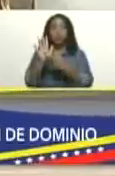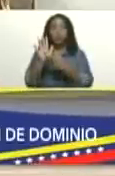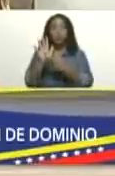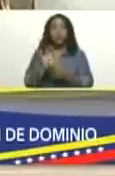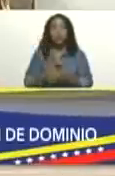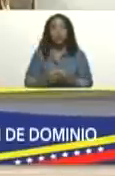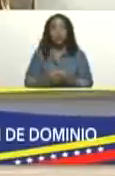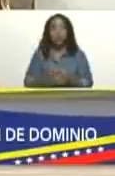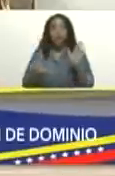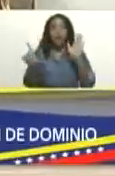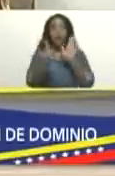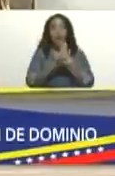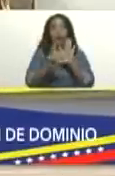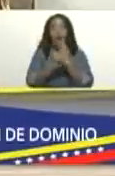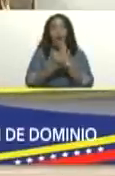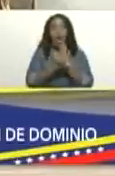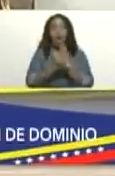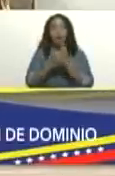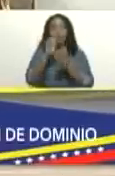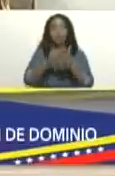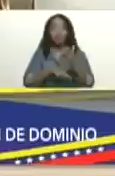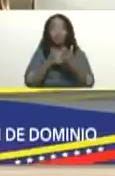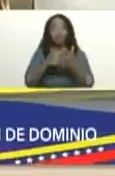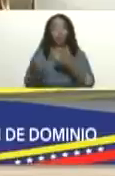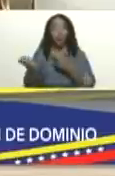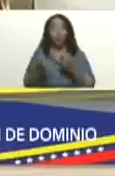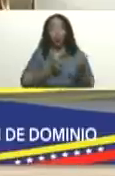ley orgánica de extinción de dominio